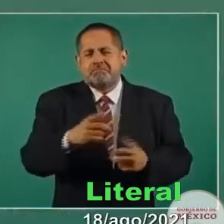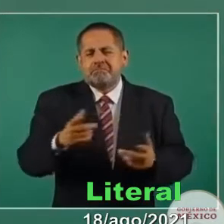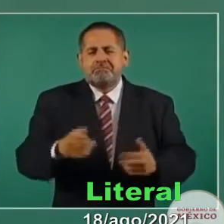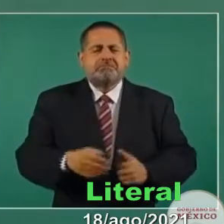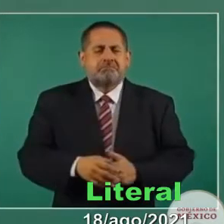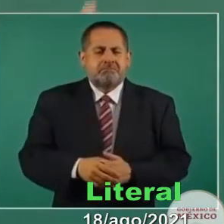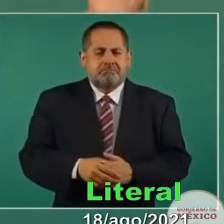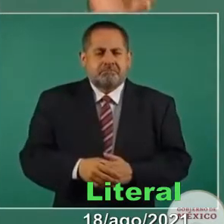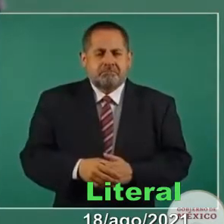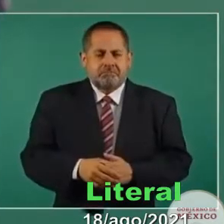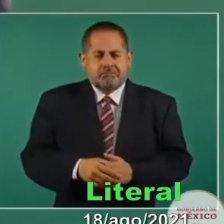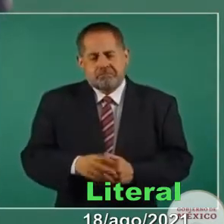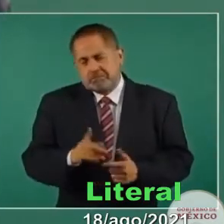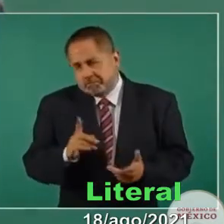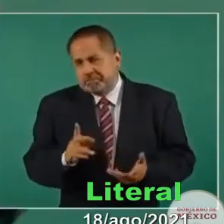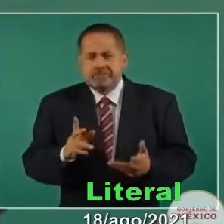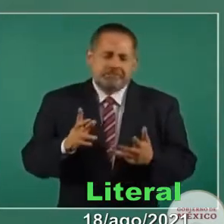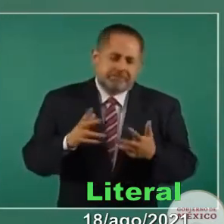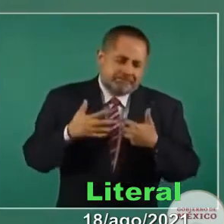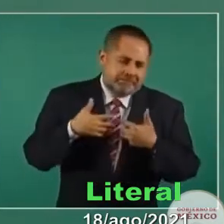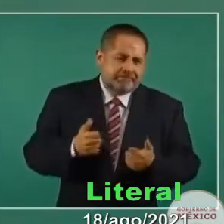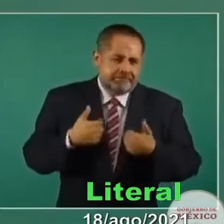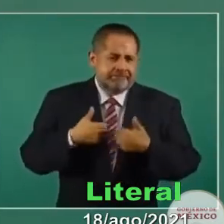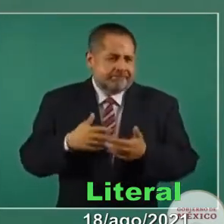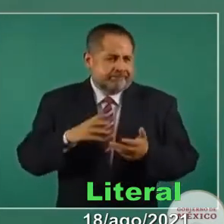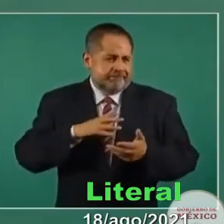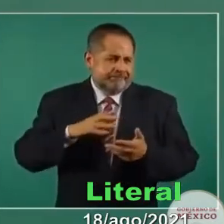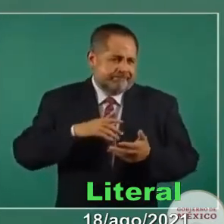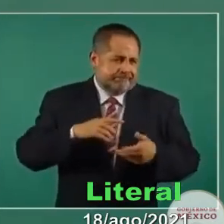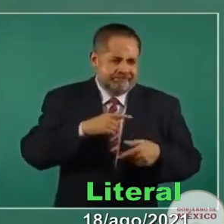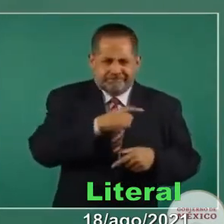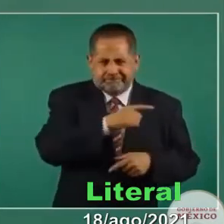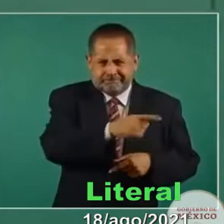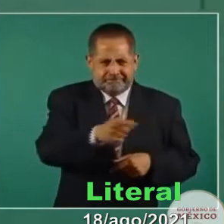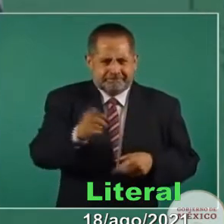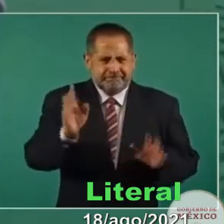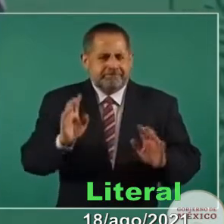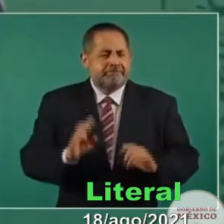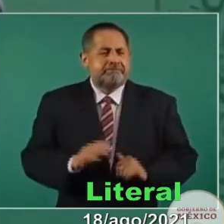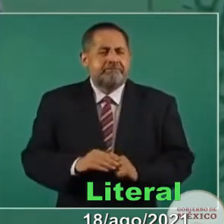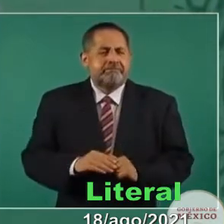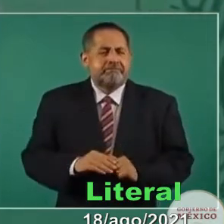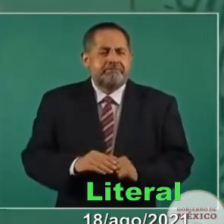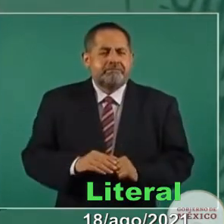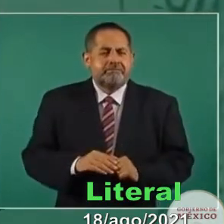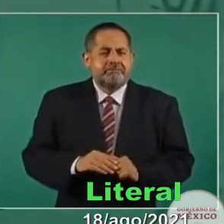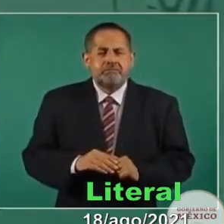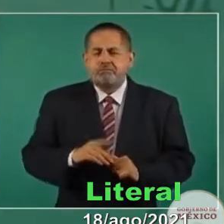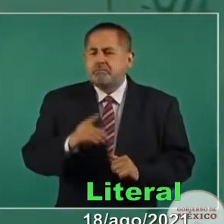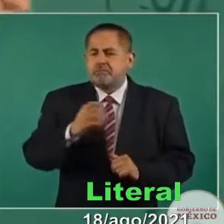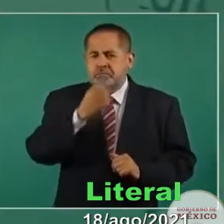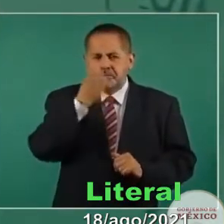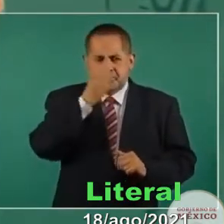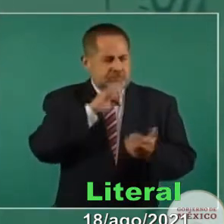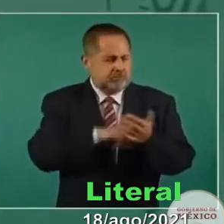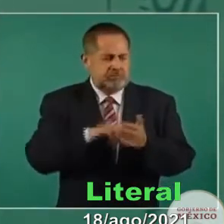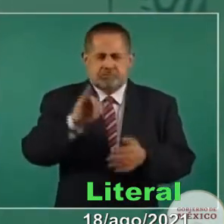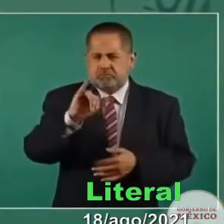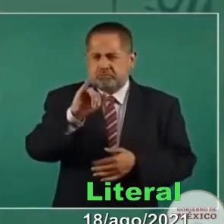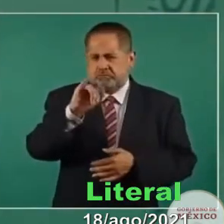Yo entiendo, bueno, pues, que exista una escuela como el ITAM.